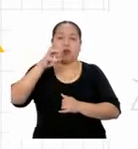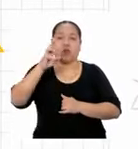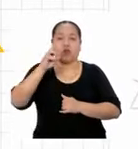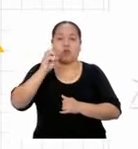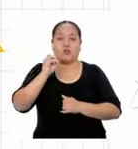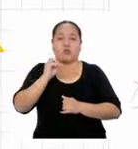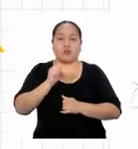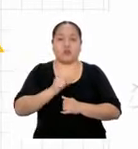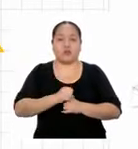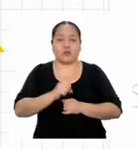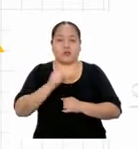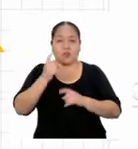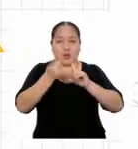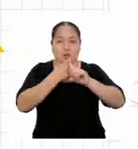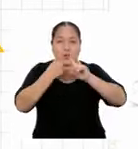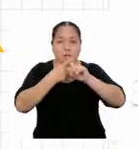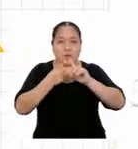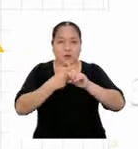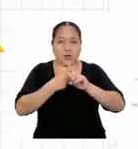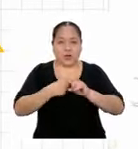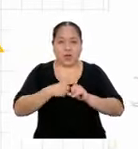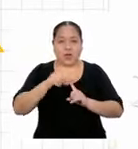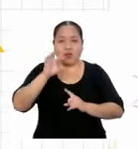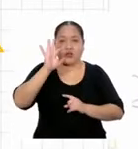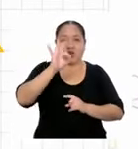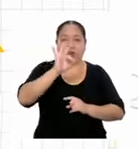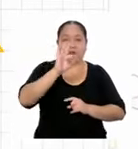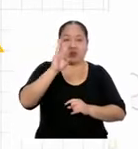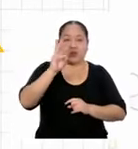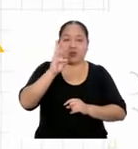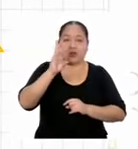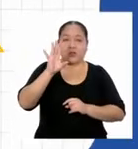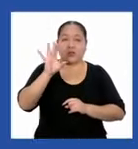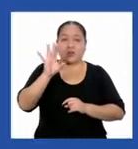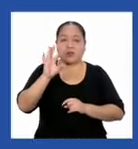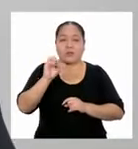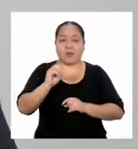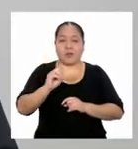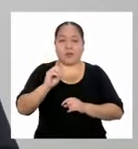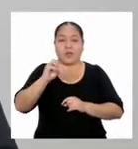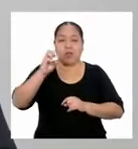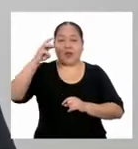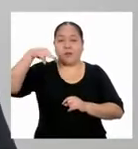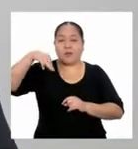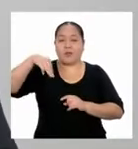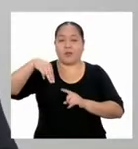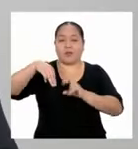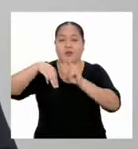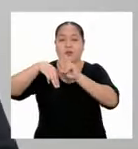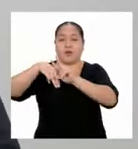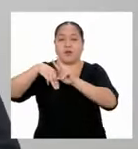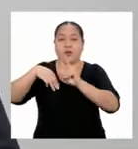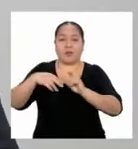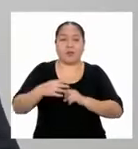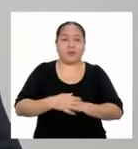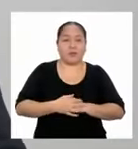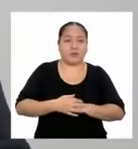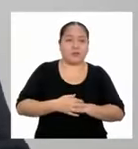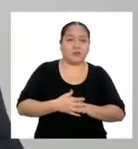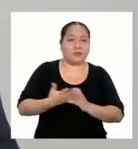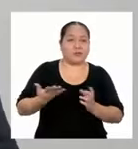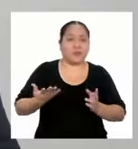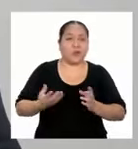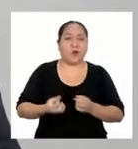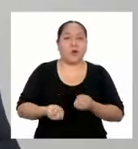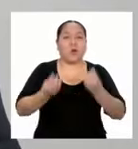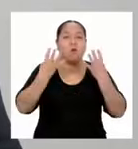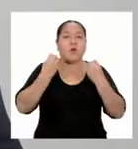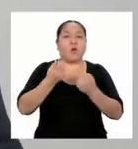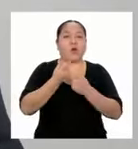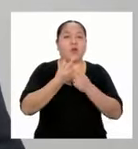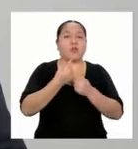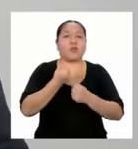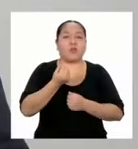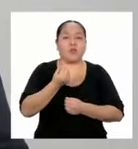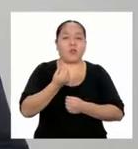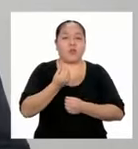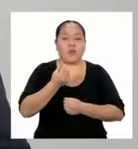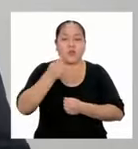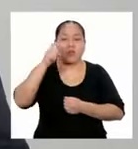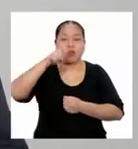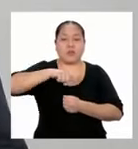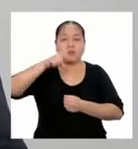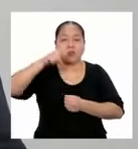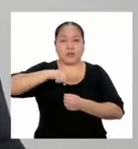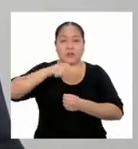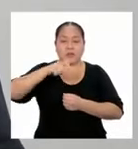Multiplicamos y nos sale 960 metros cuadrados. Entonces, ¿cuánto dinero necesita tu abuelo para poder